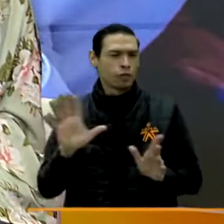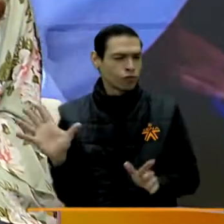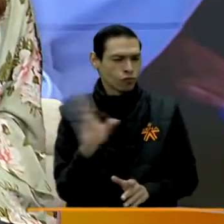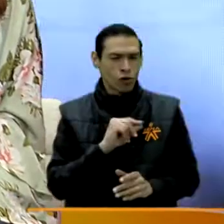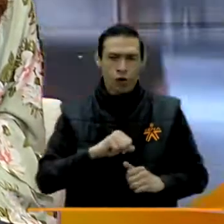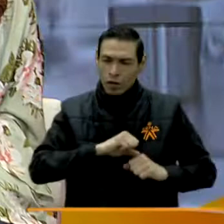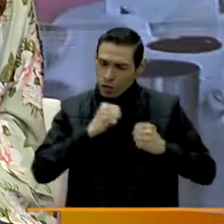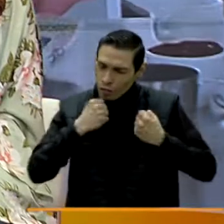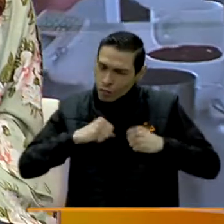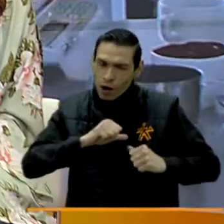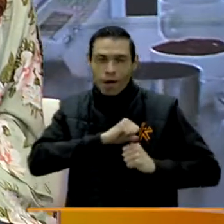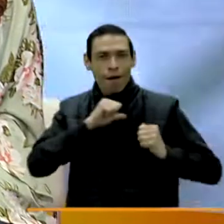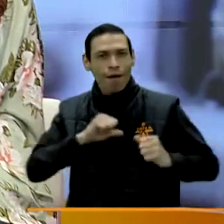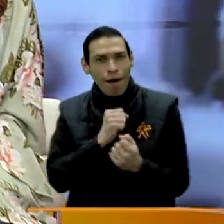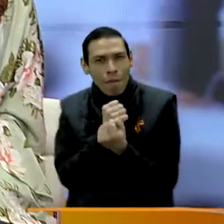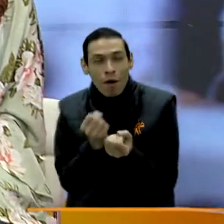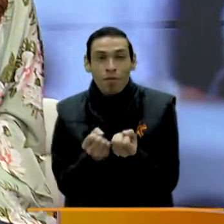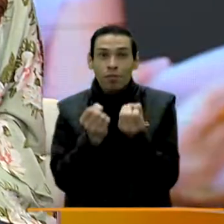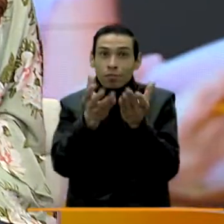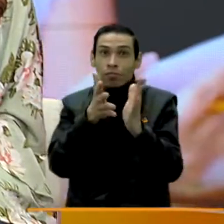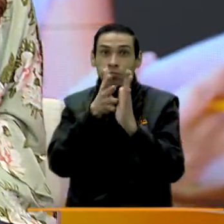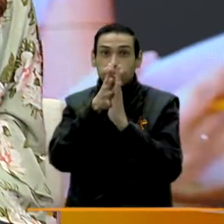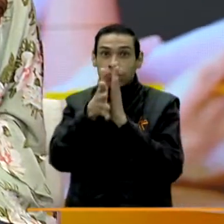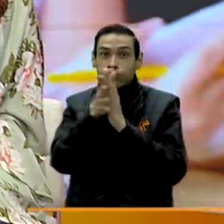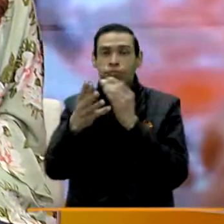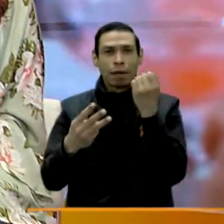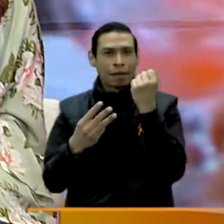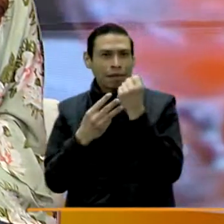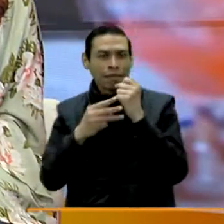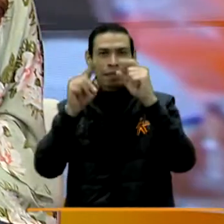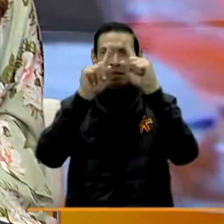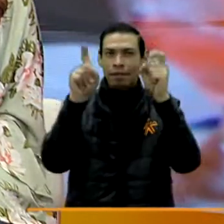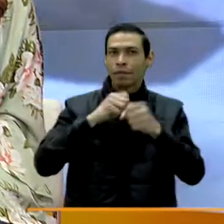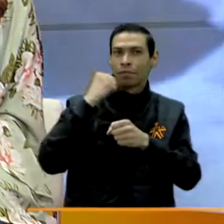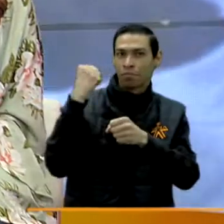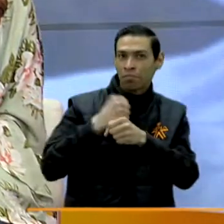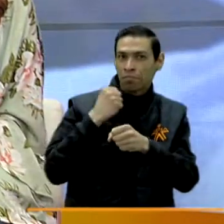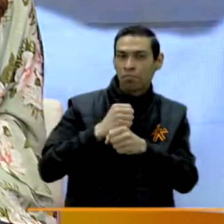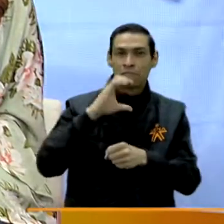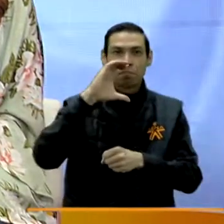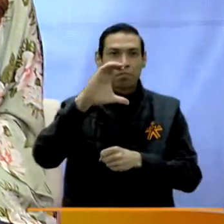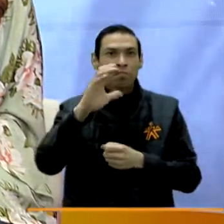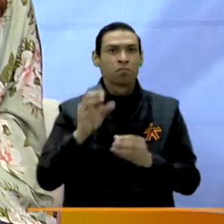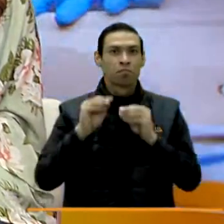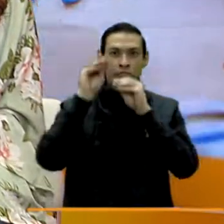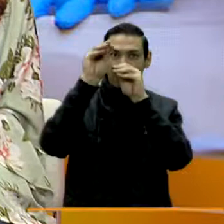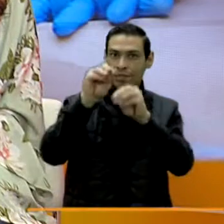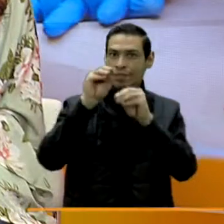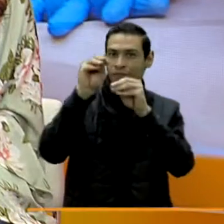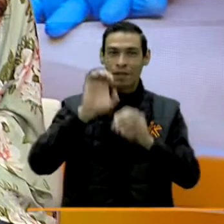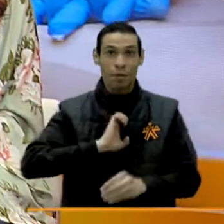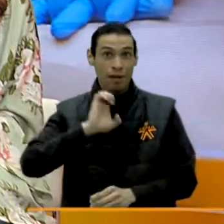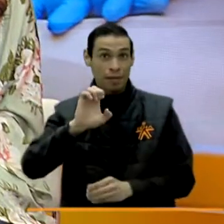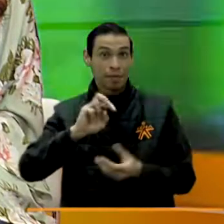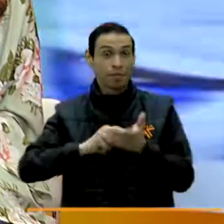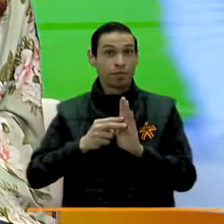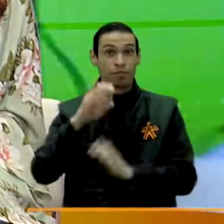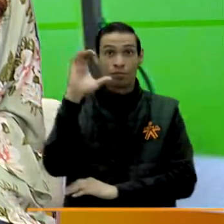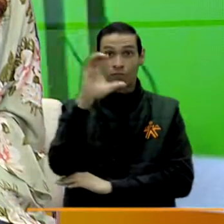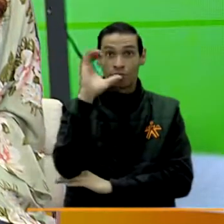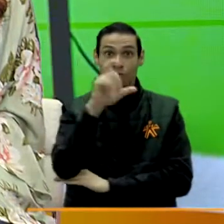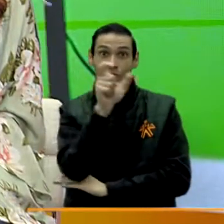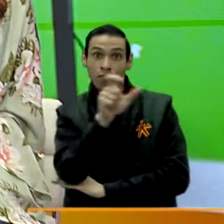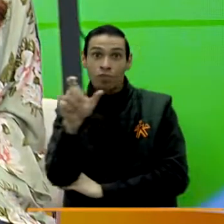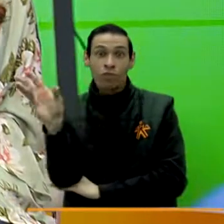un programa hecho con el corazón, en donde les entregamos toda la información de empleo, educación y emprendimiento, grandes oportunidades para todos los